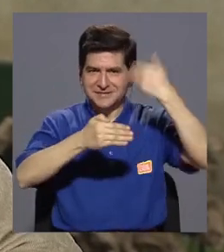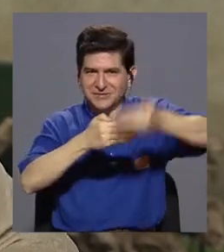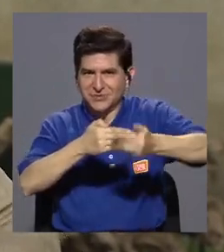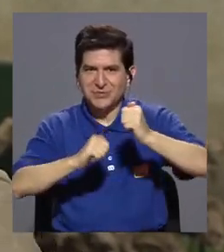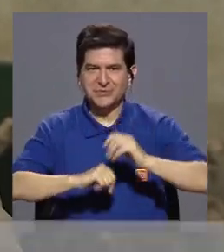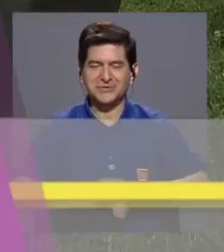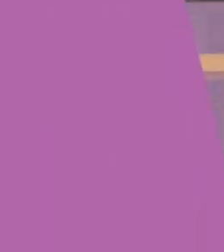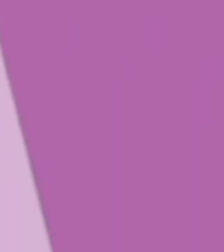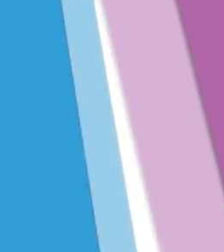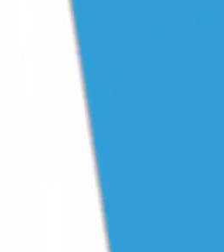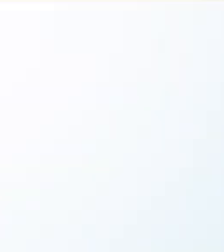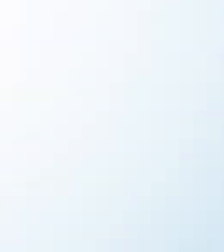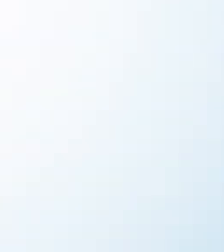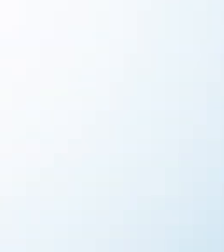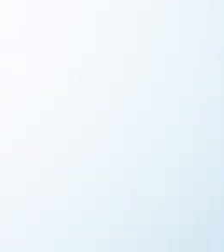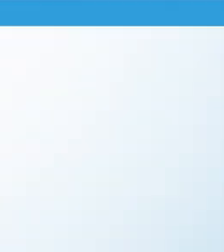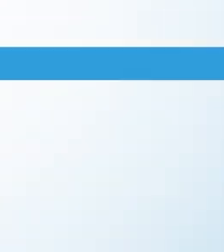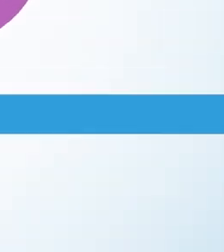regresamos.